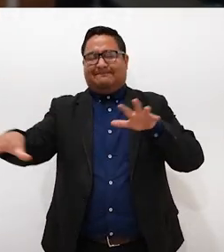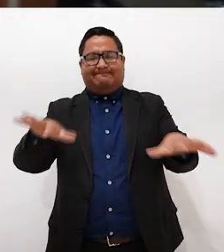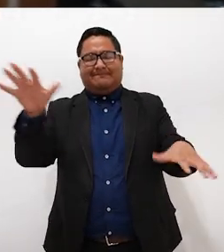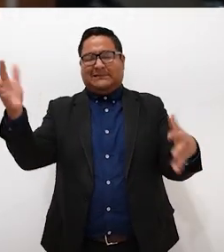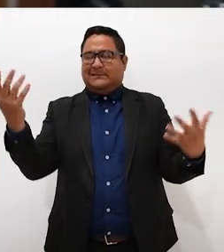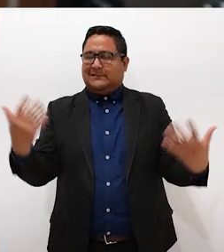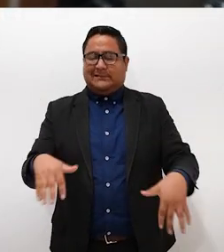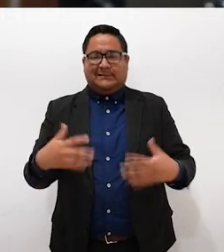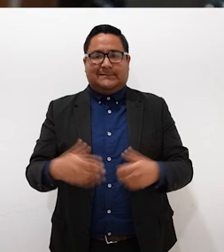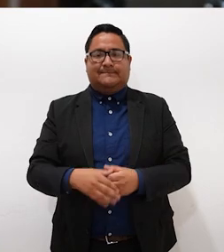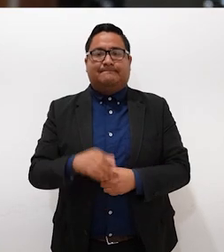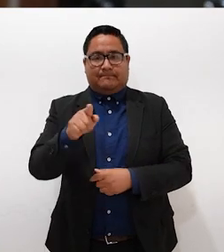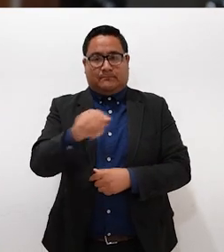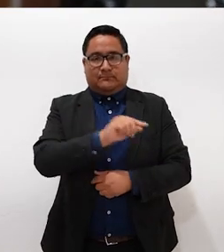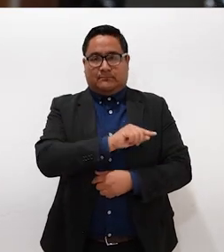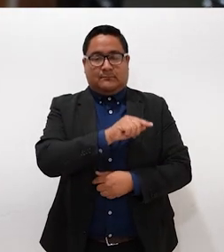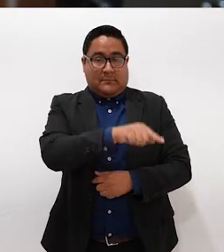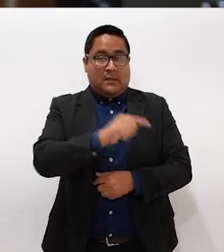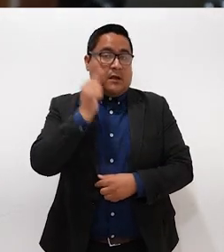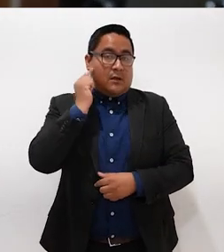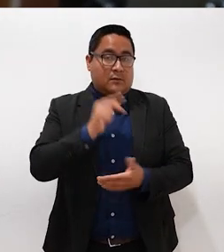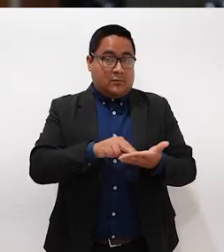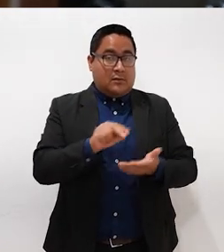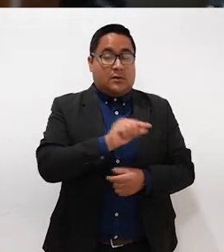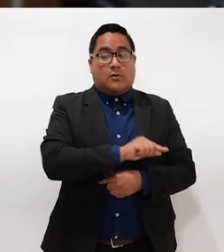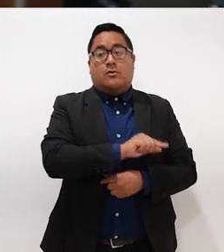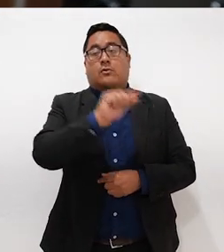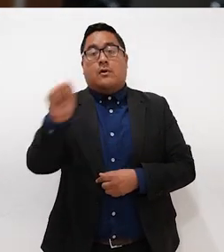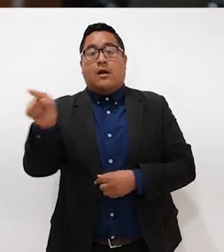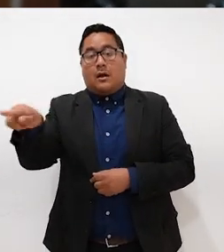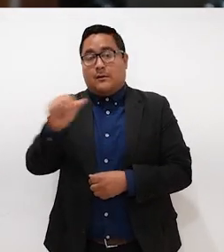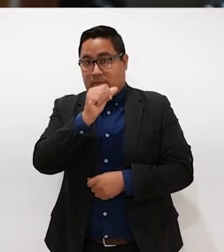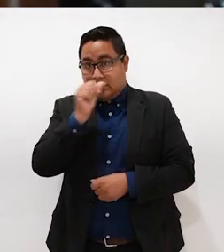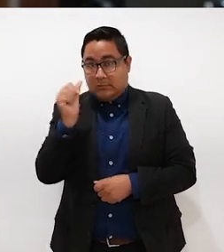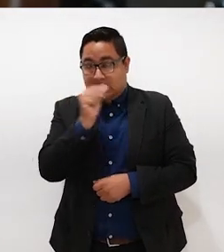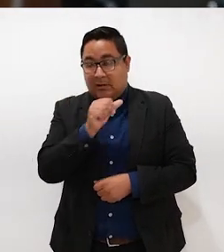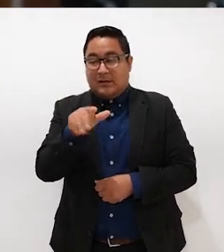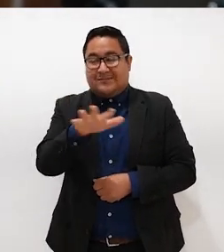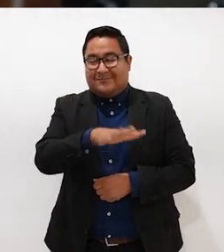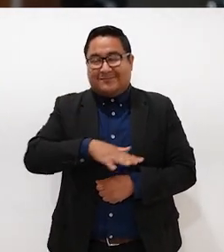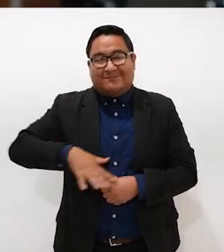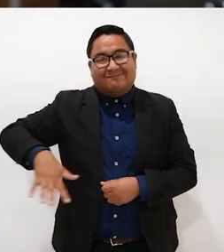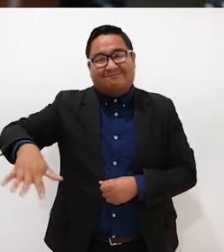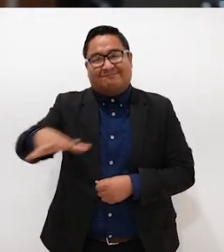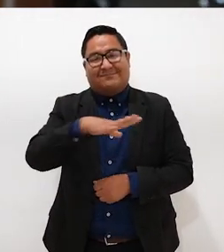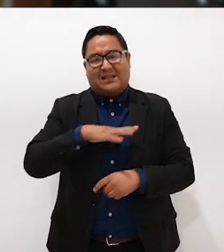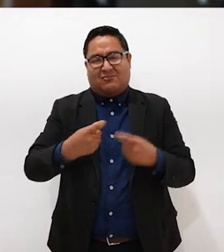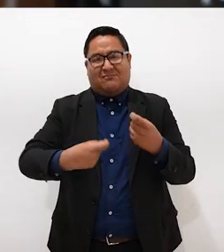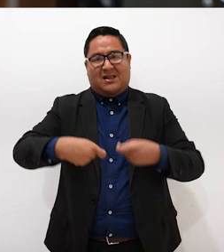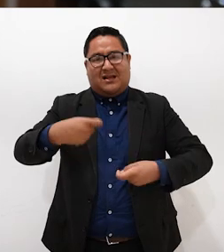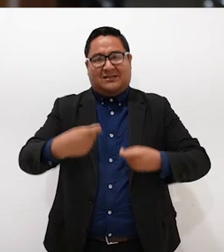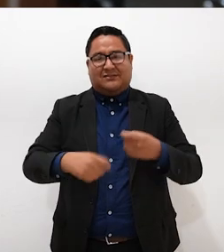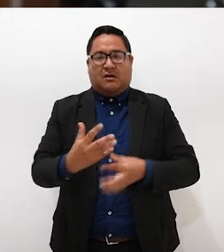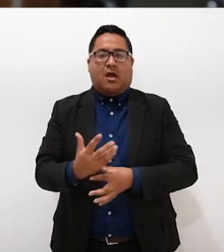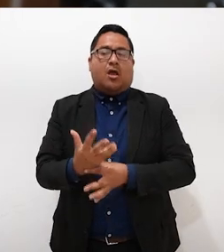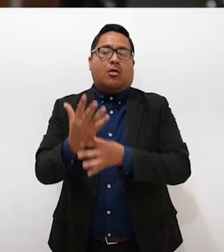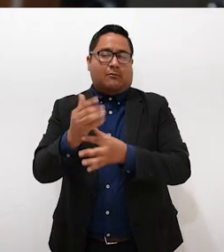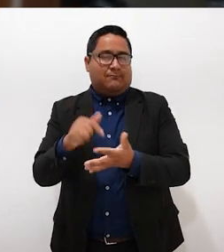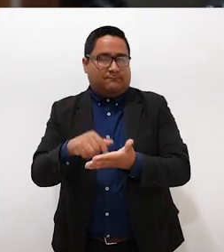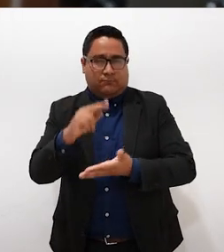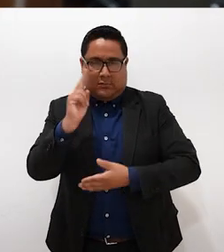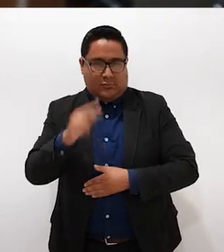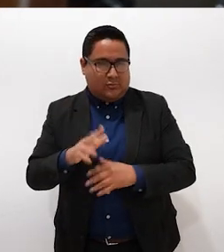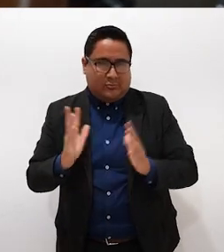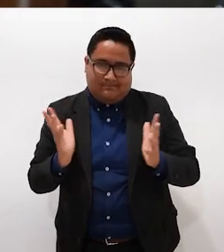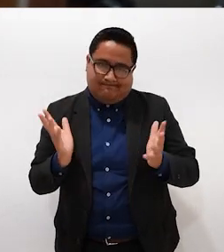Si te vas, si vas de Guerrero Negro a Benito Juárez, todo ahí está invadido por plásticos, que se supone que está